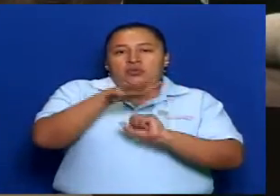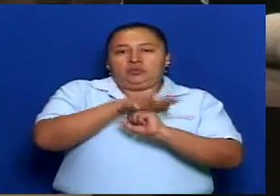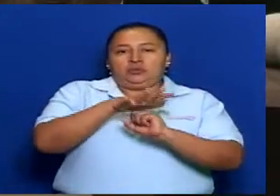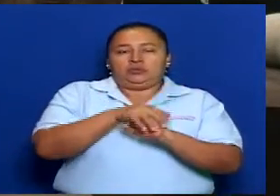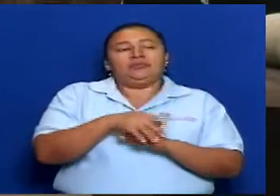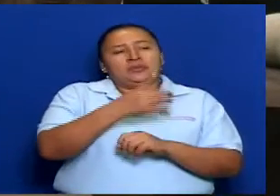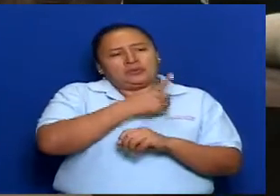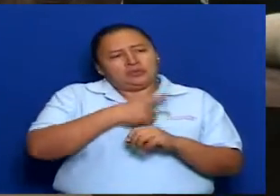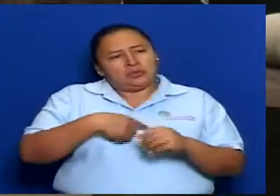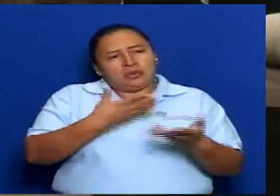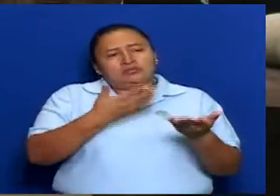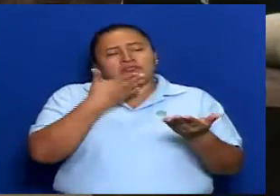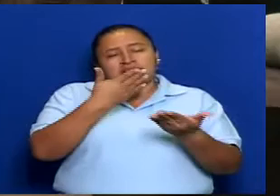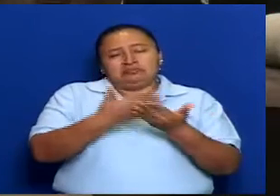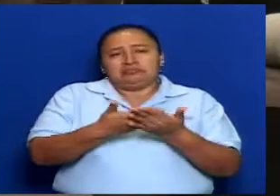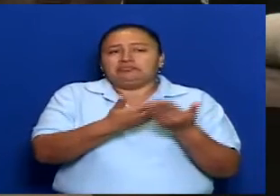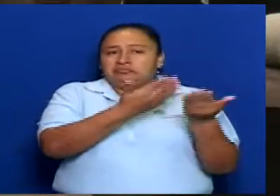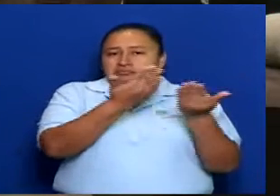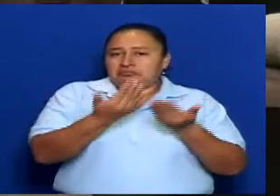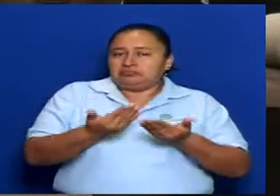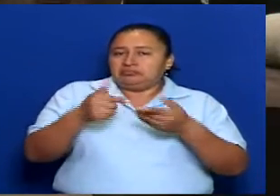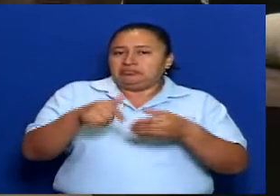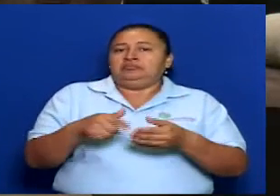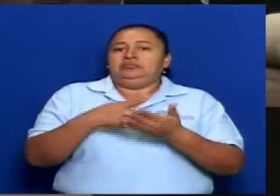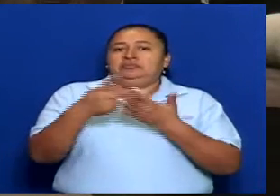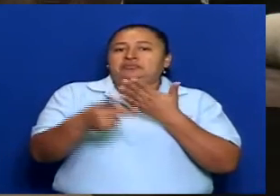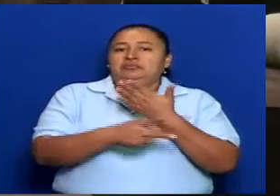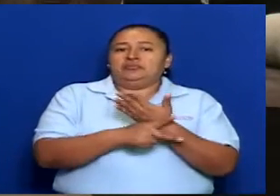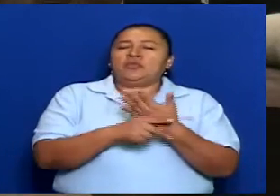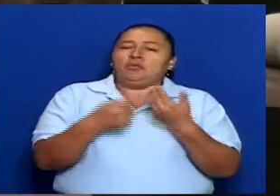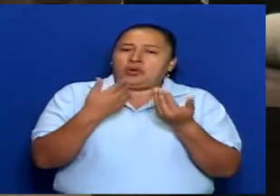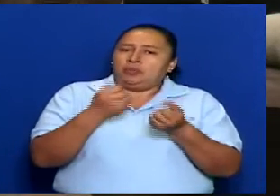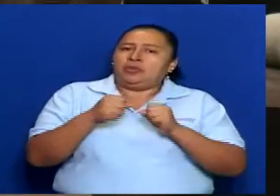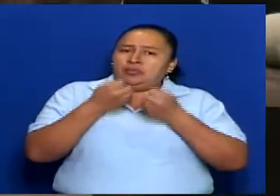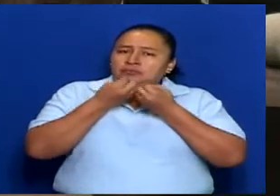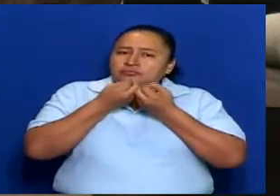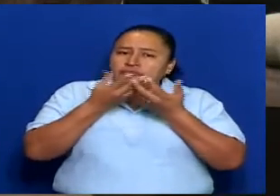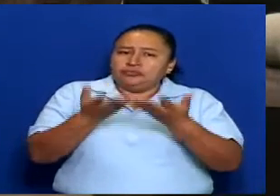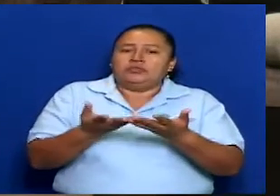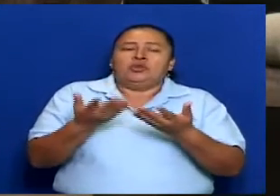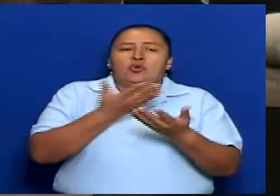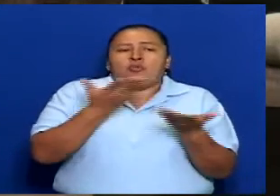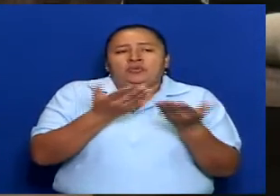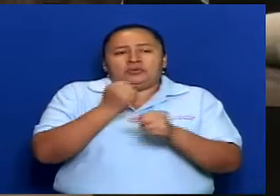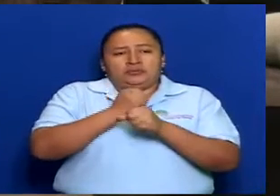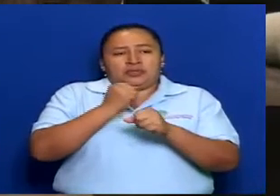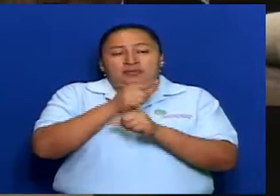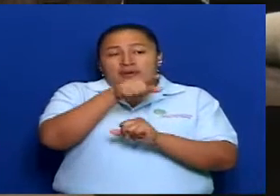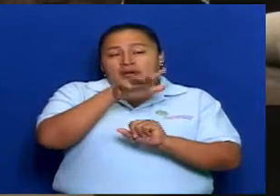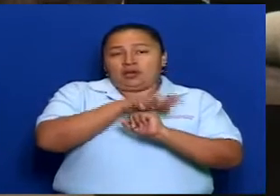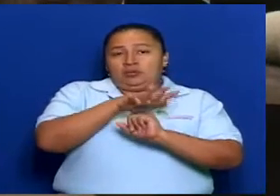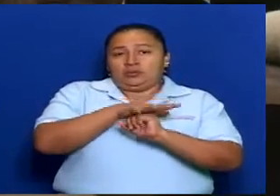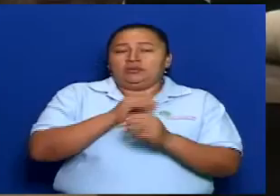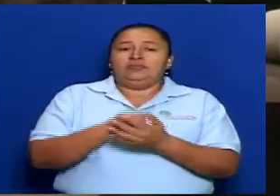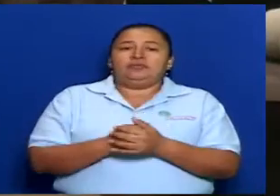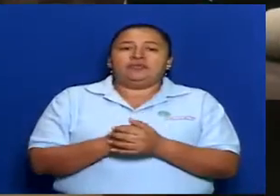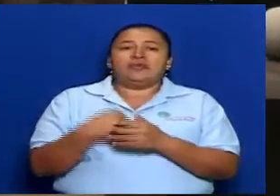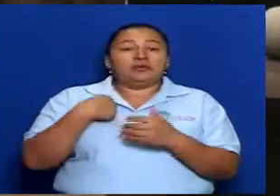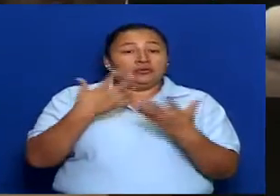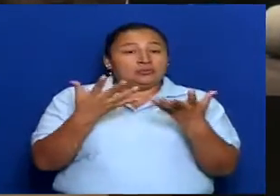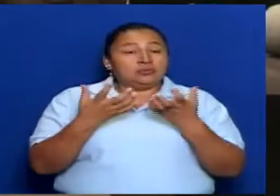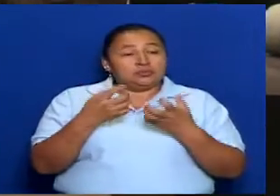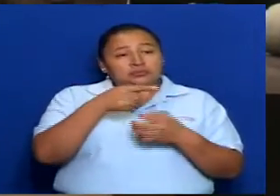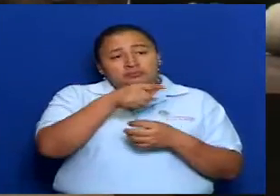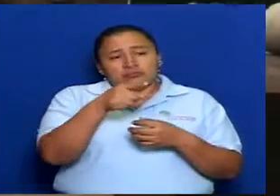programa y por permitirnos darles a conocer a nuestros televidentes el quehacer de dicho órgano parlamentario. Me gustaría iniciar,